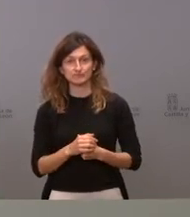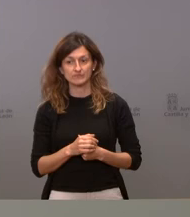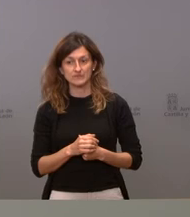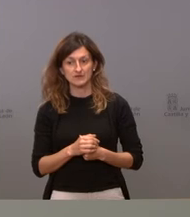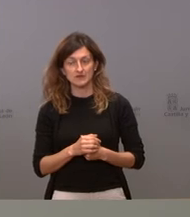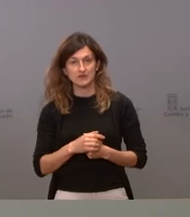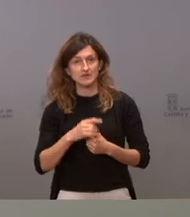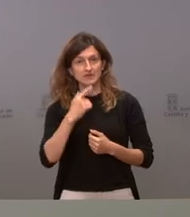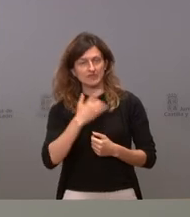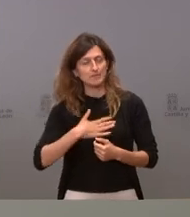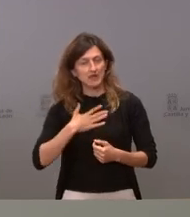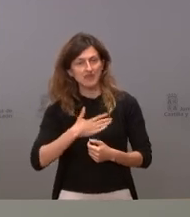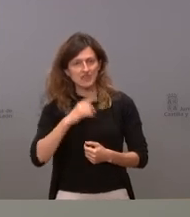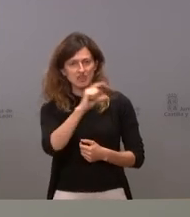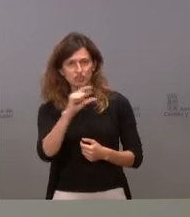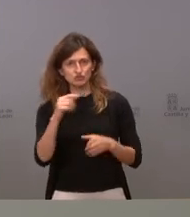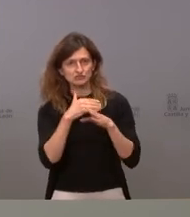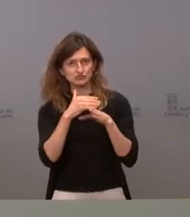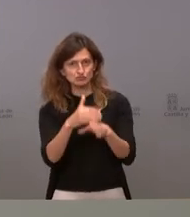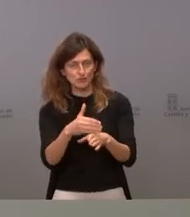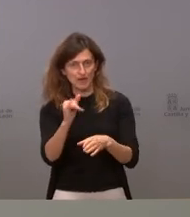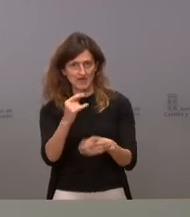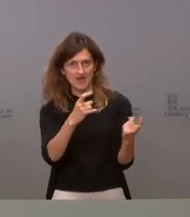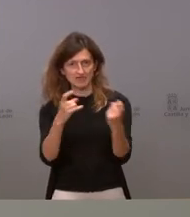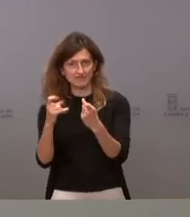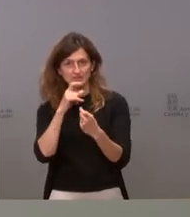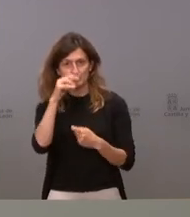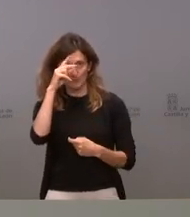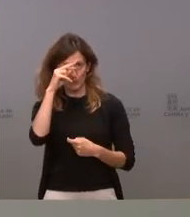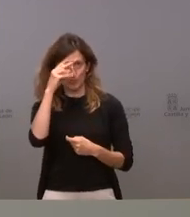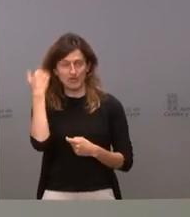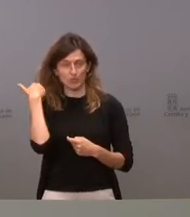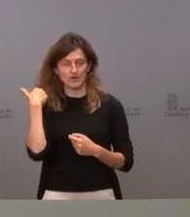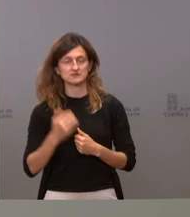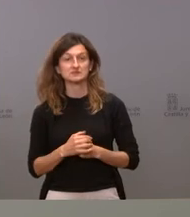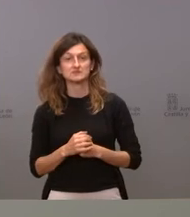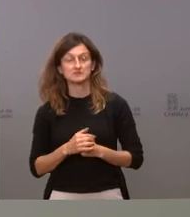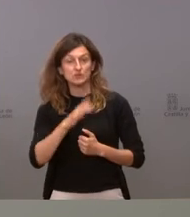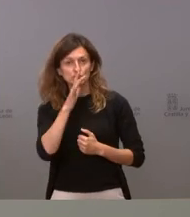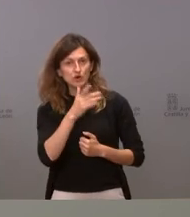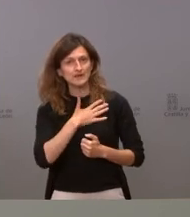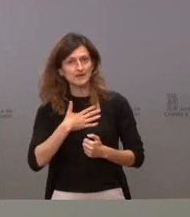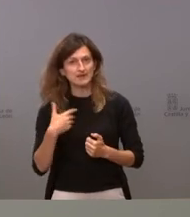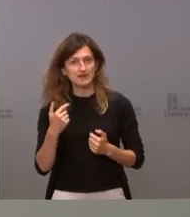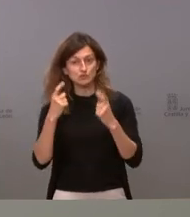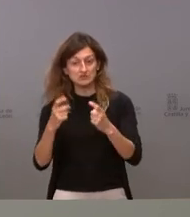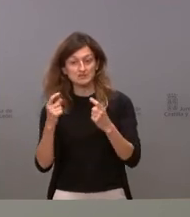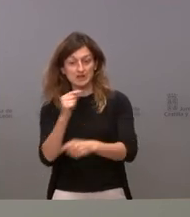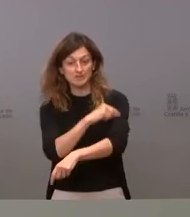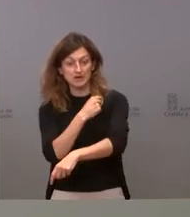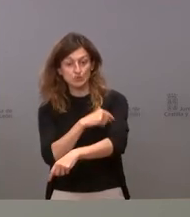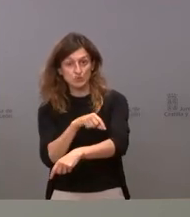placer de anunciar que tenemos las dosis necesarias porque era lo que nos preocupaba nosotros estábamos dispuestos a adelantar